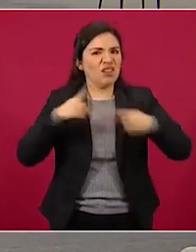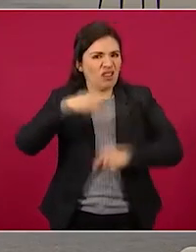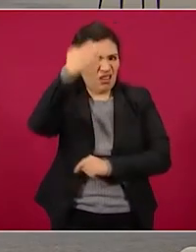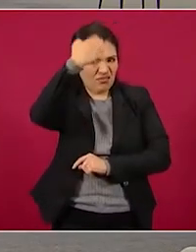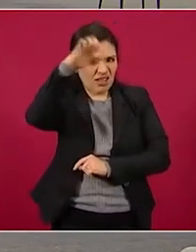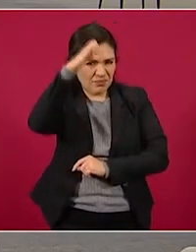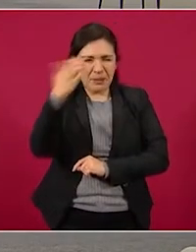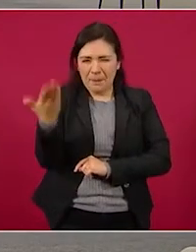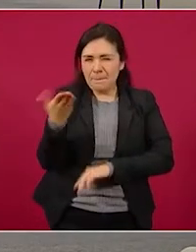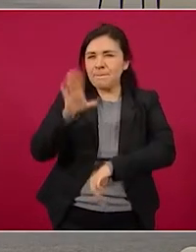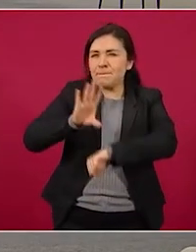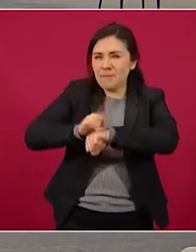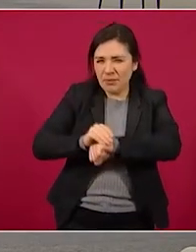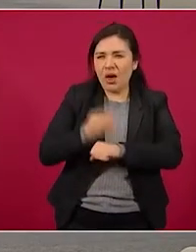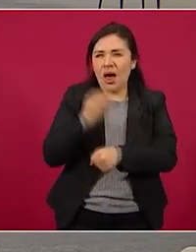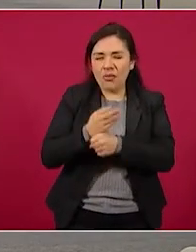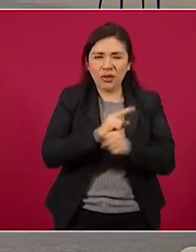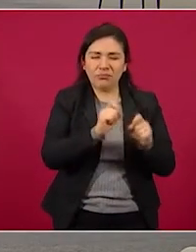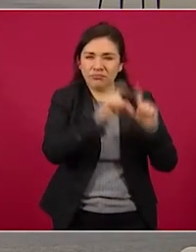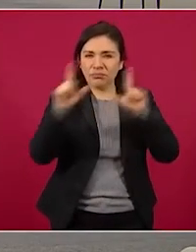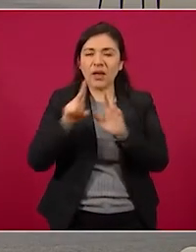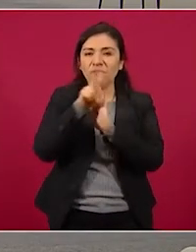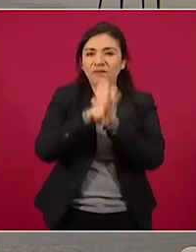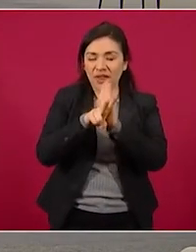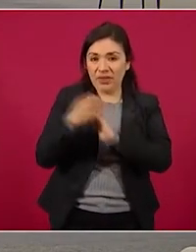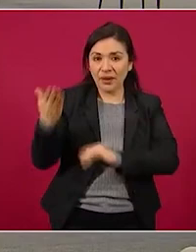Con su permiso, presidente, vamos a pasar un video.